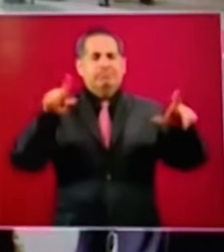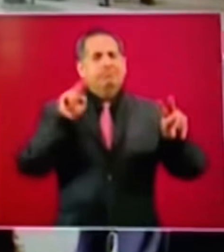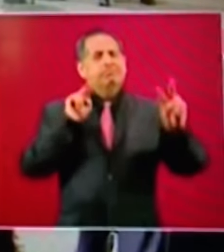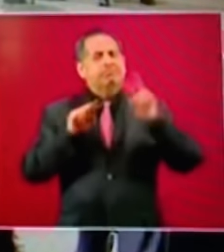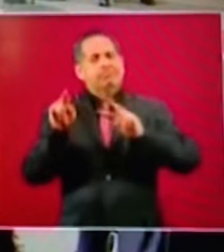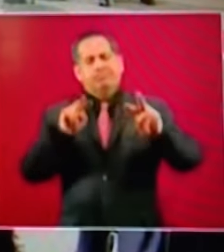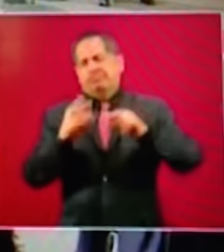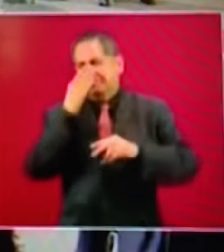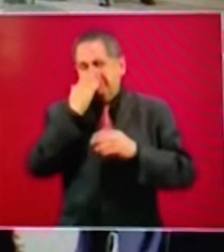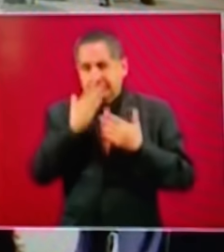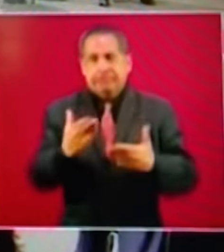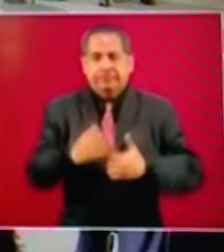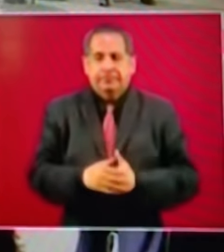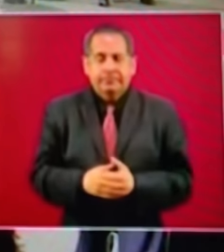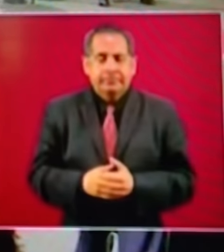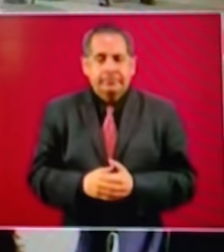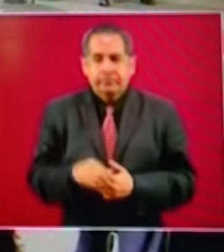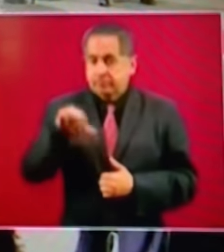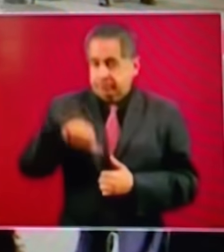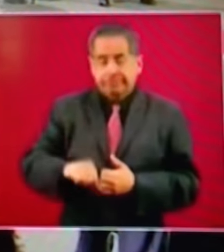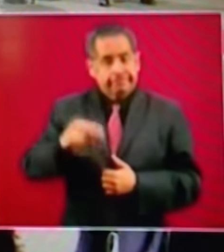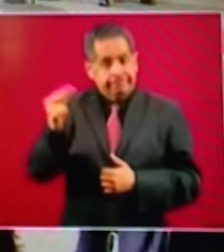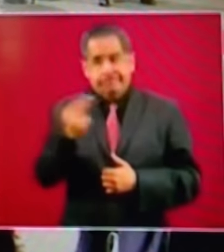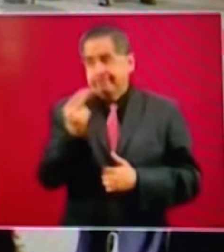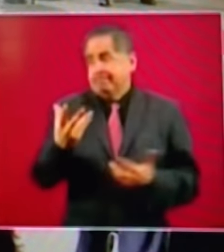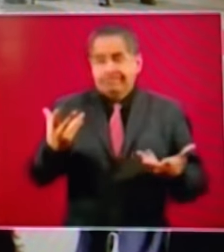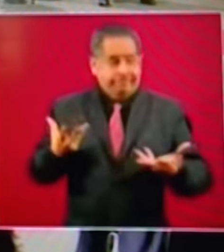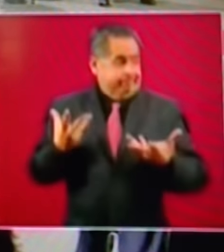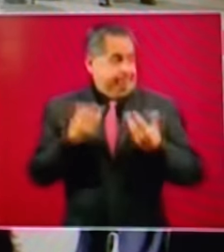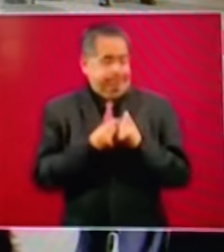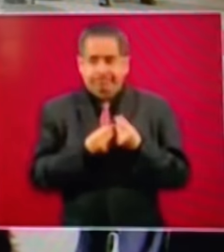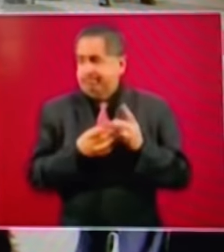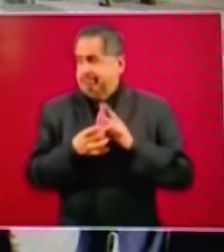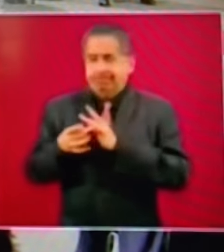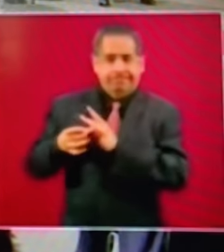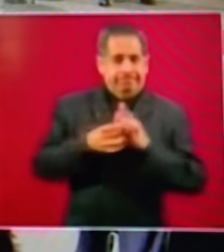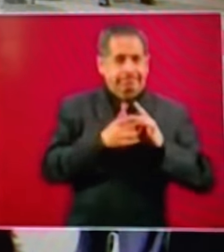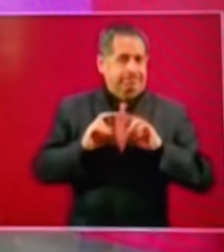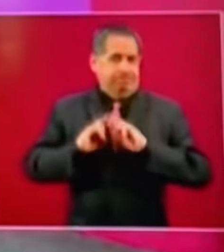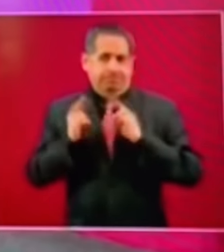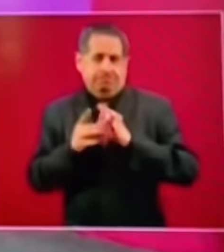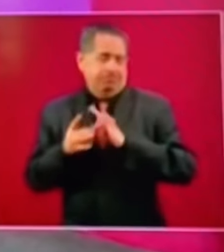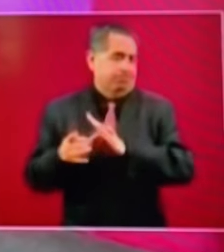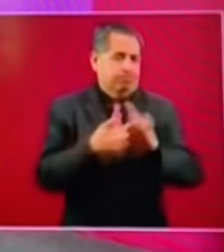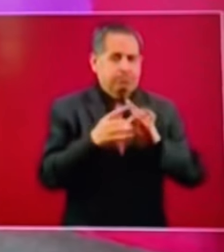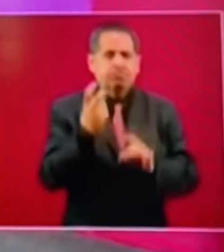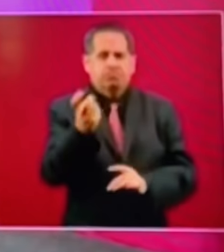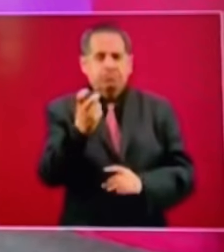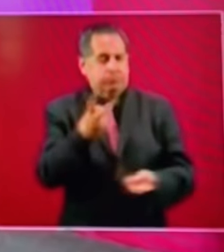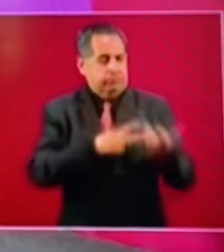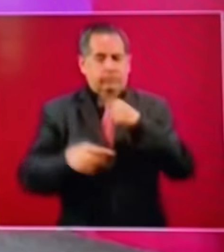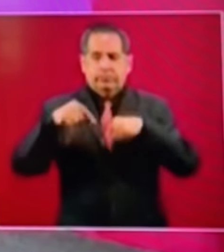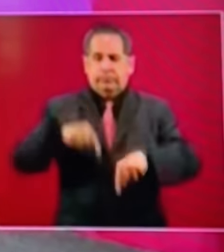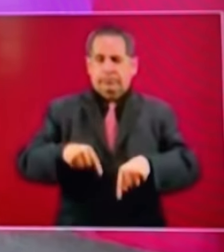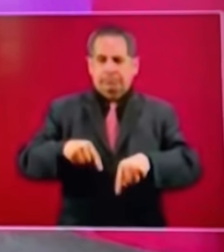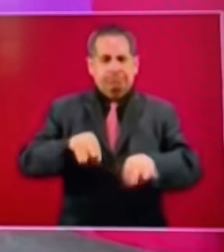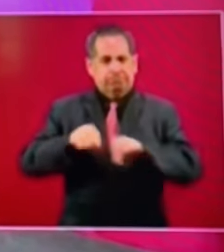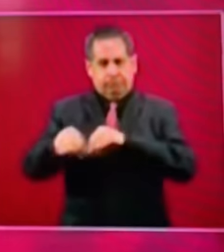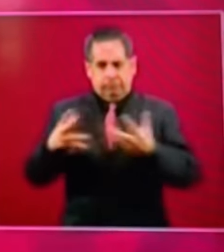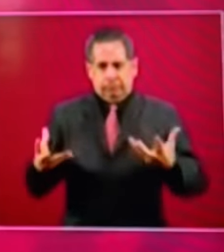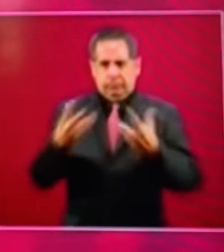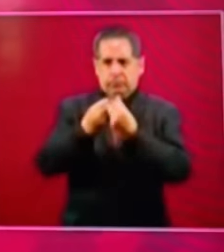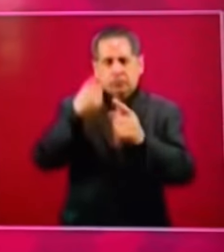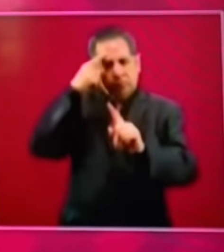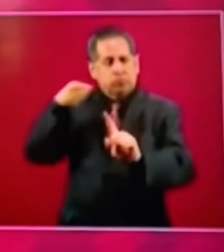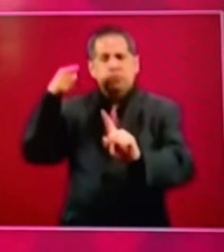hoy más que nunca necesitamos colaborar y estar unidos por eso estamos aquí para trabajar juntos en